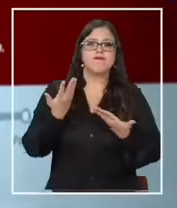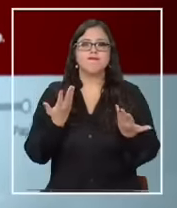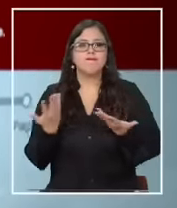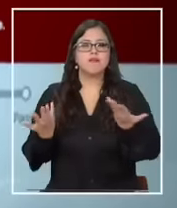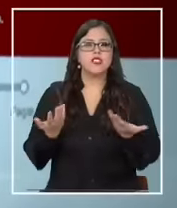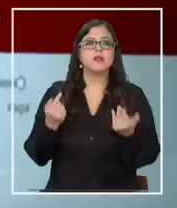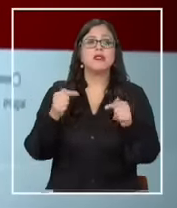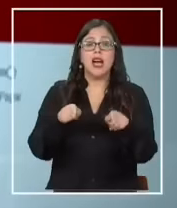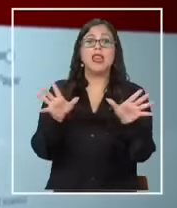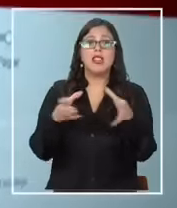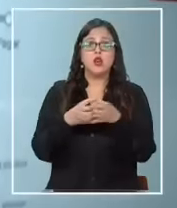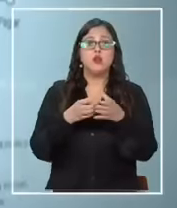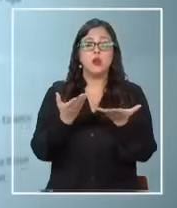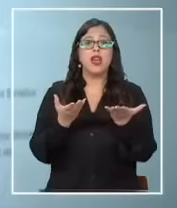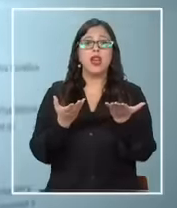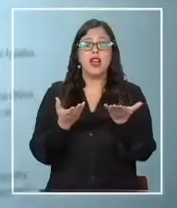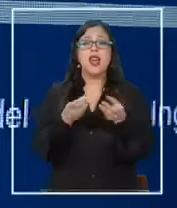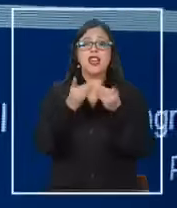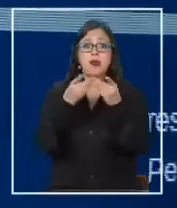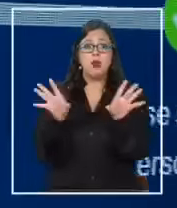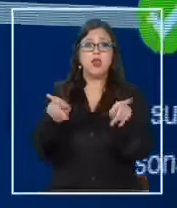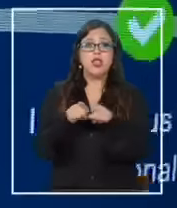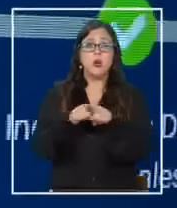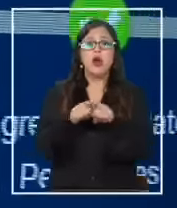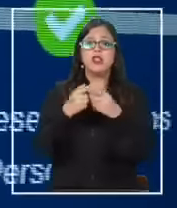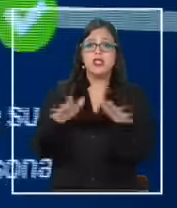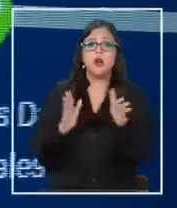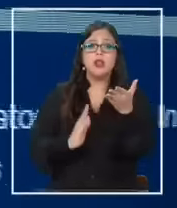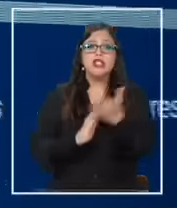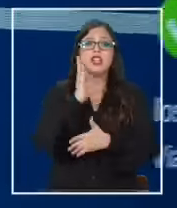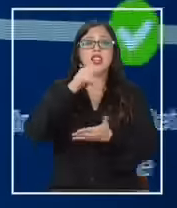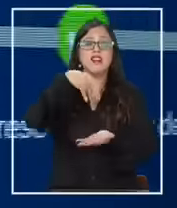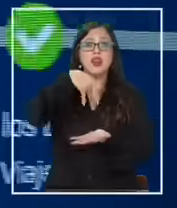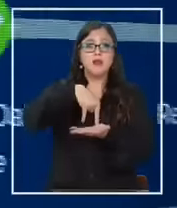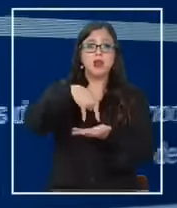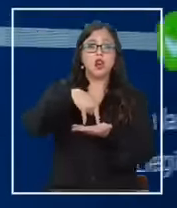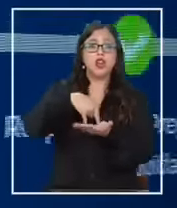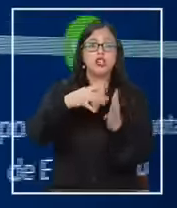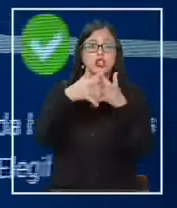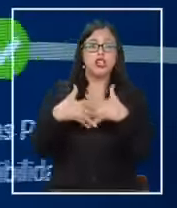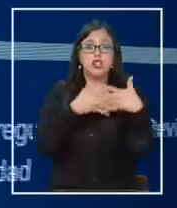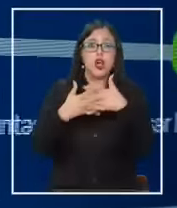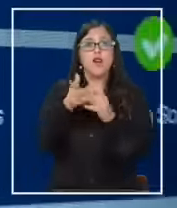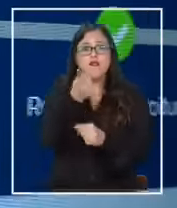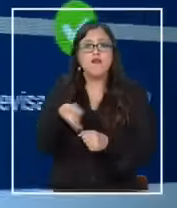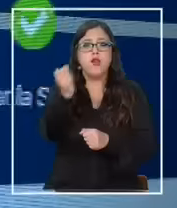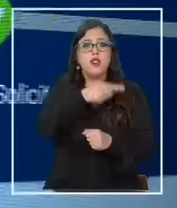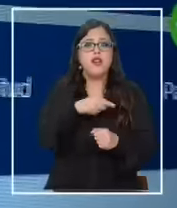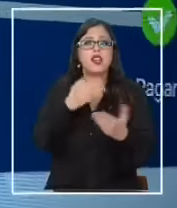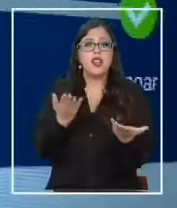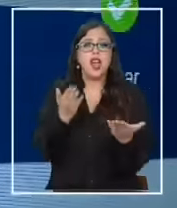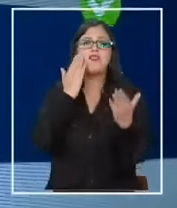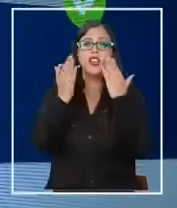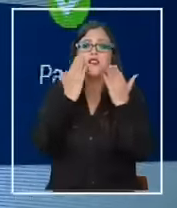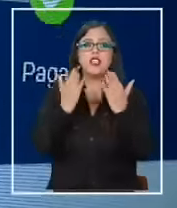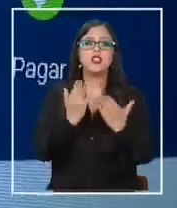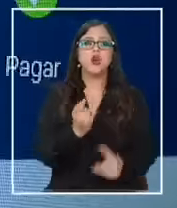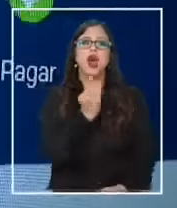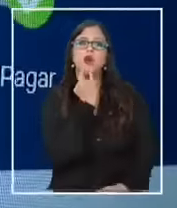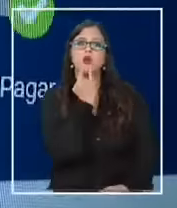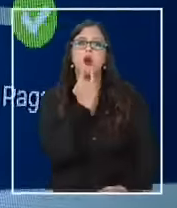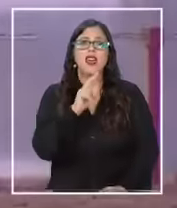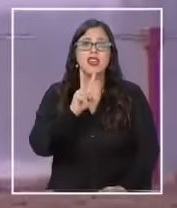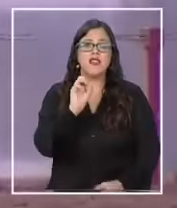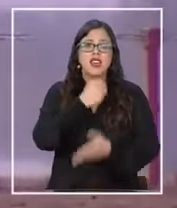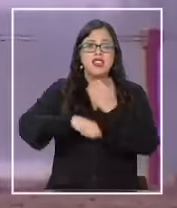impulsó esta semana una iniciativa en el Congreso norteamericano para volver a darle este beneficio a Uruguay que hace 20